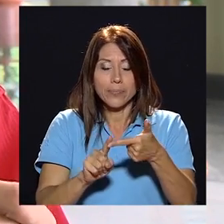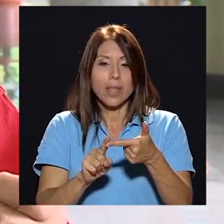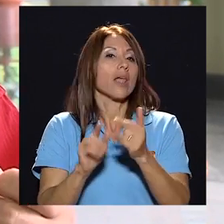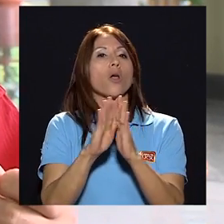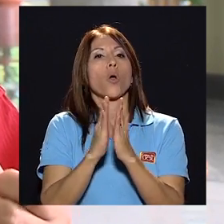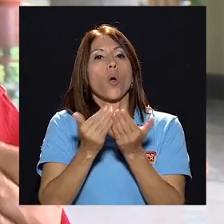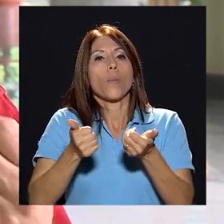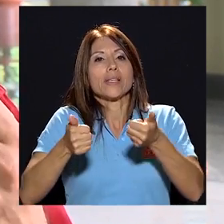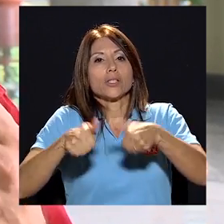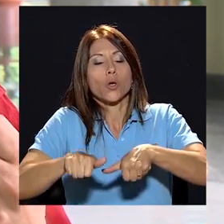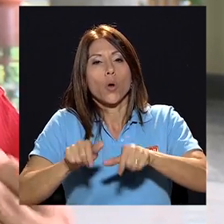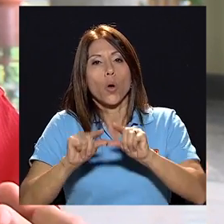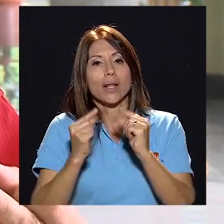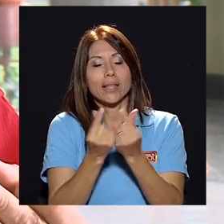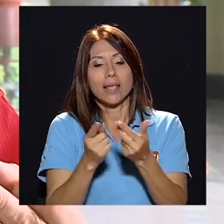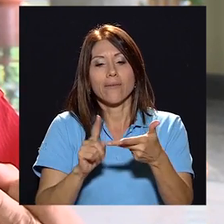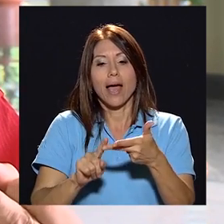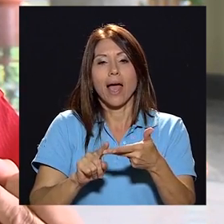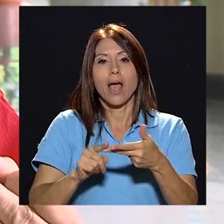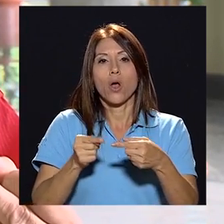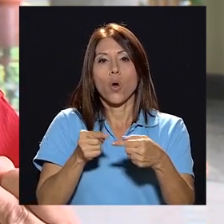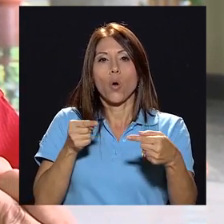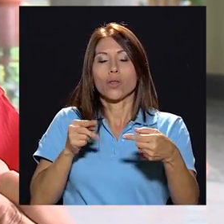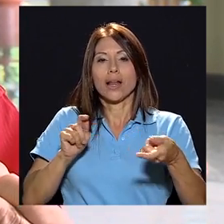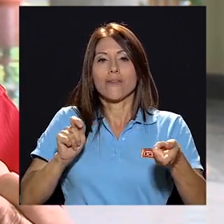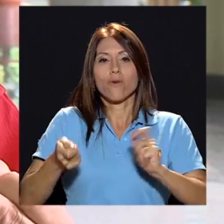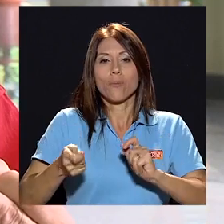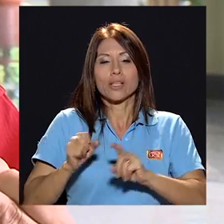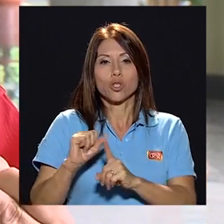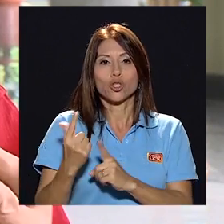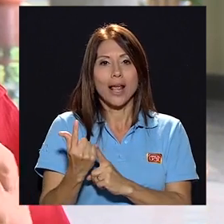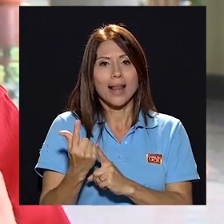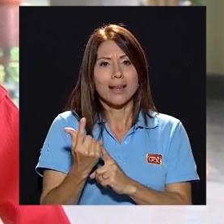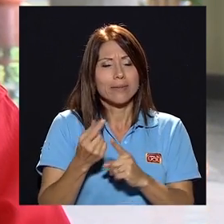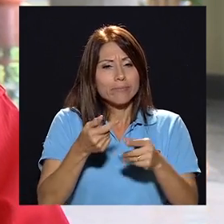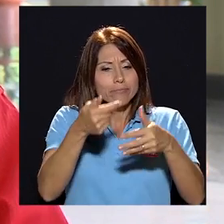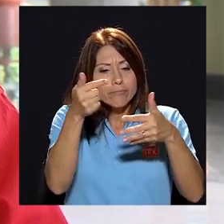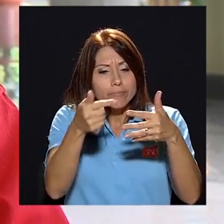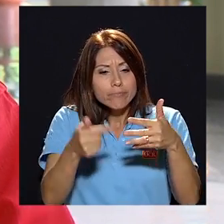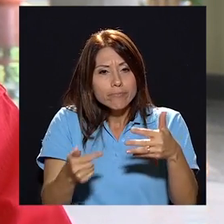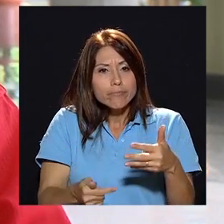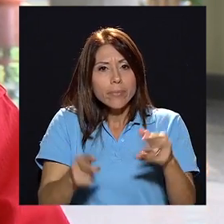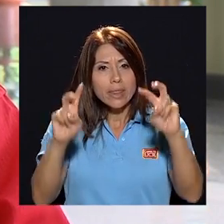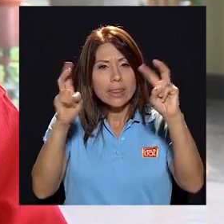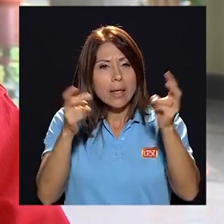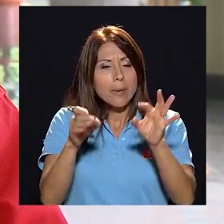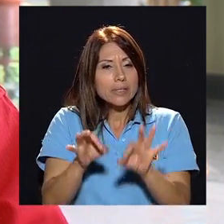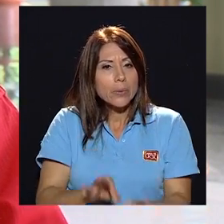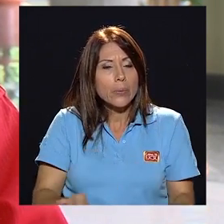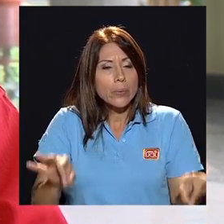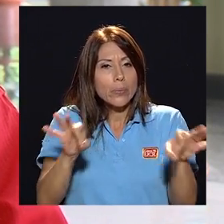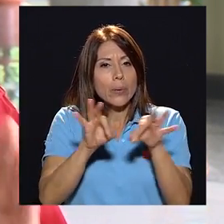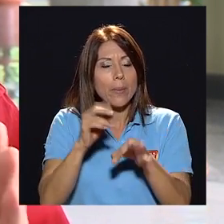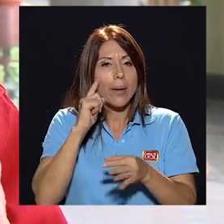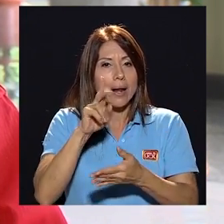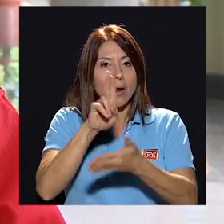de la convención colectiva la contrarreforma social y una serie de temas de gran trascendencia para la universidad